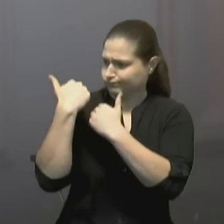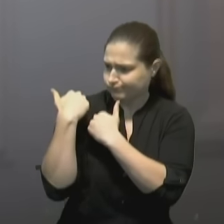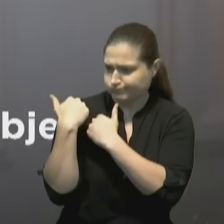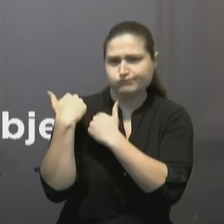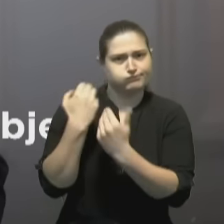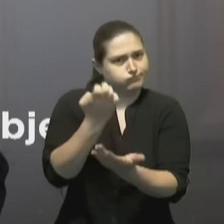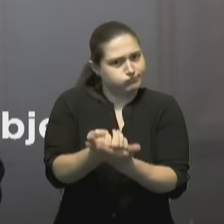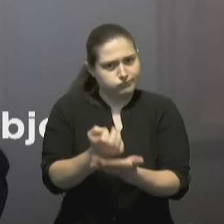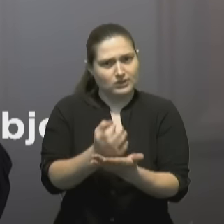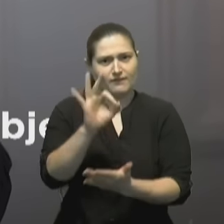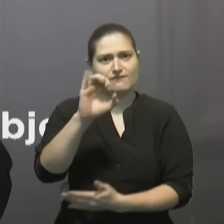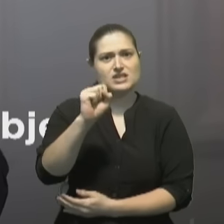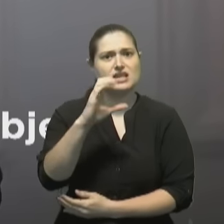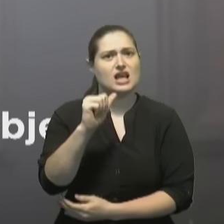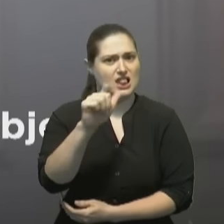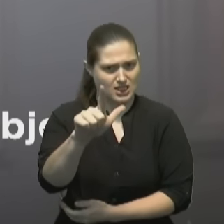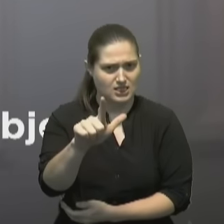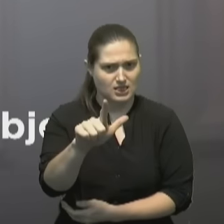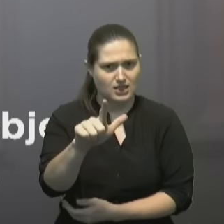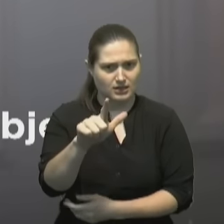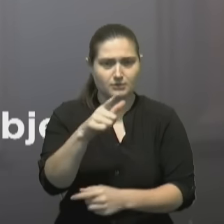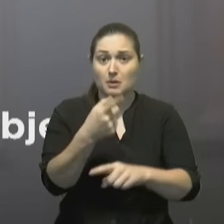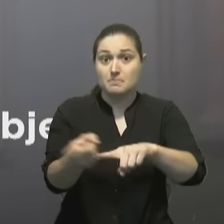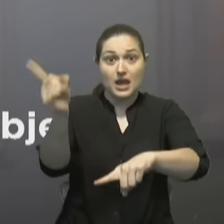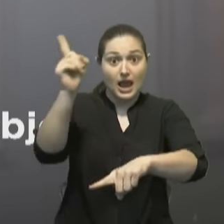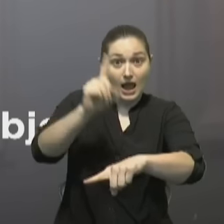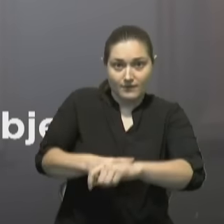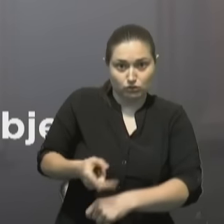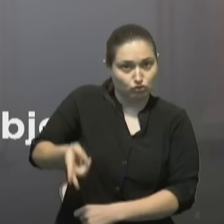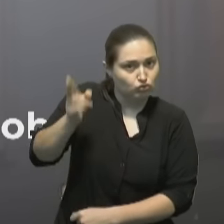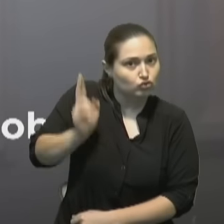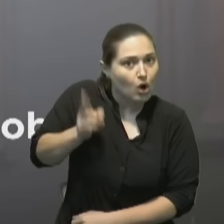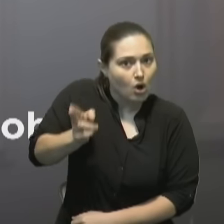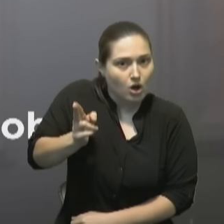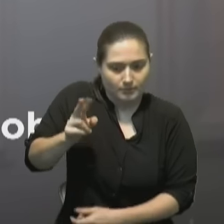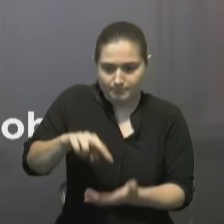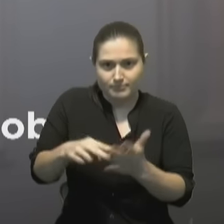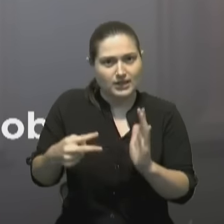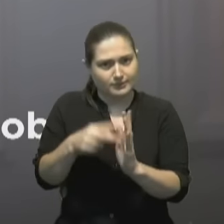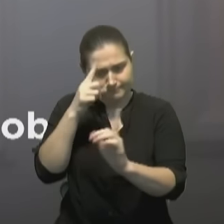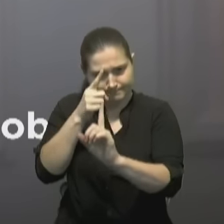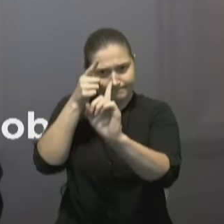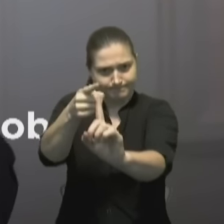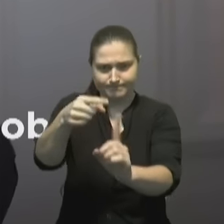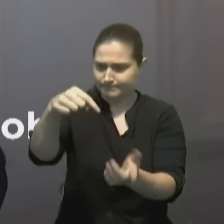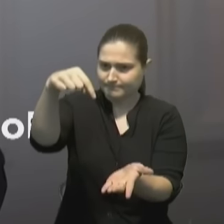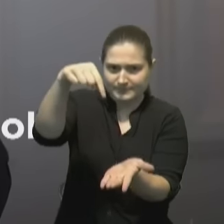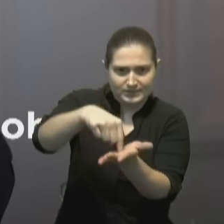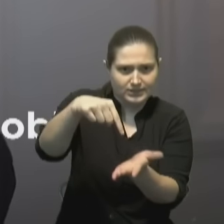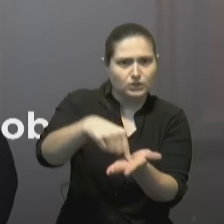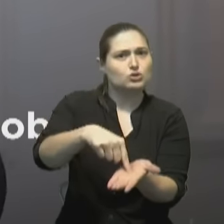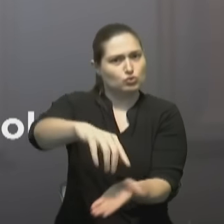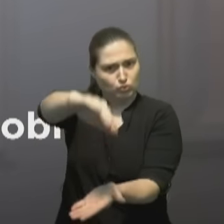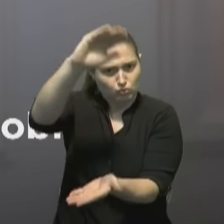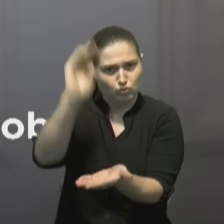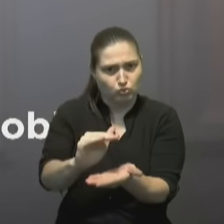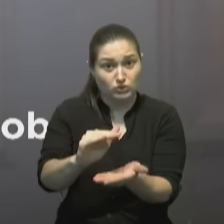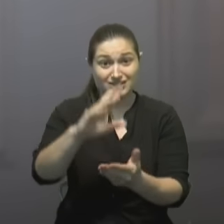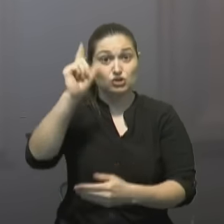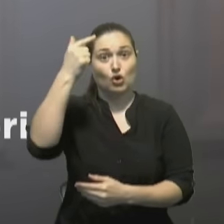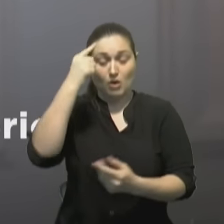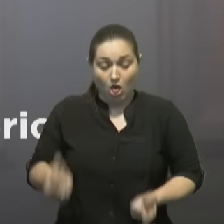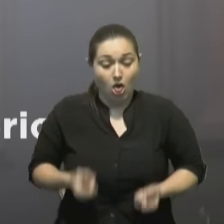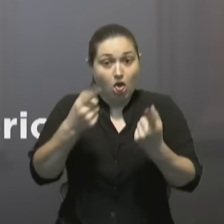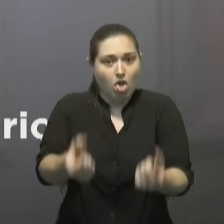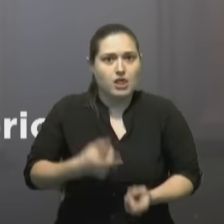que por primera vez en nuestra historia pone un objetivo de deuda a mediano plazo y un techo al gasto del gobierno.